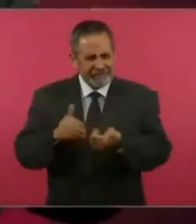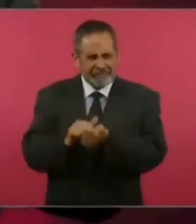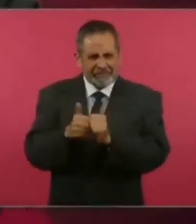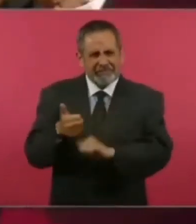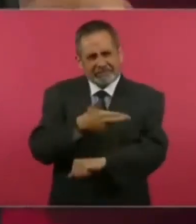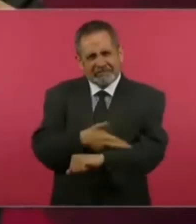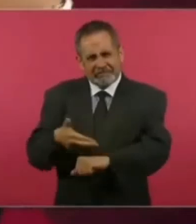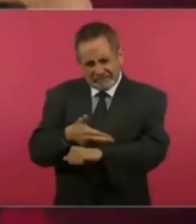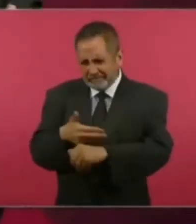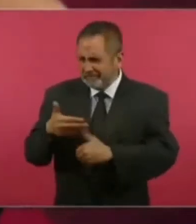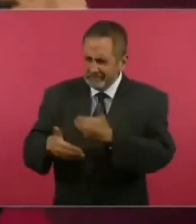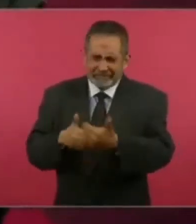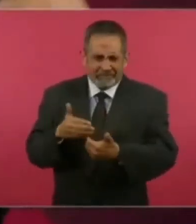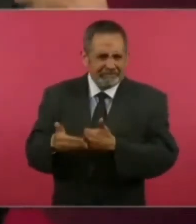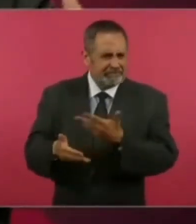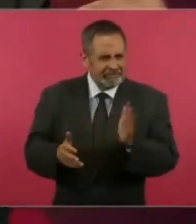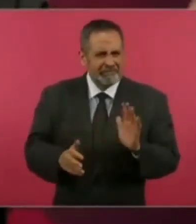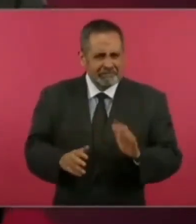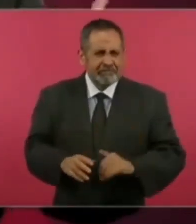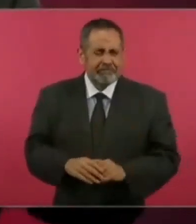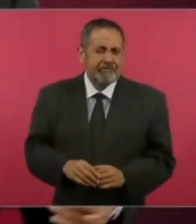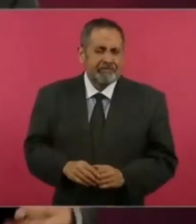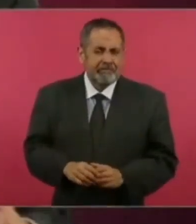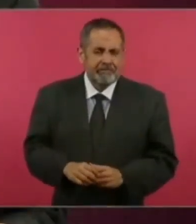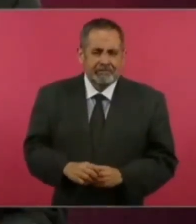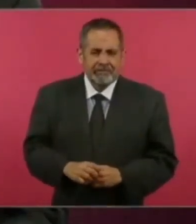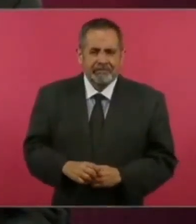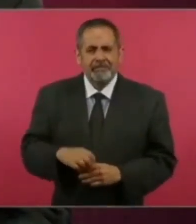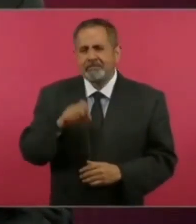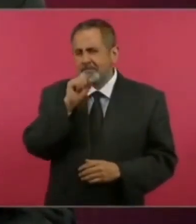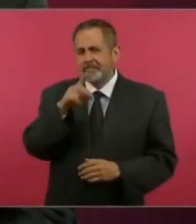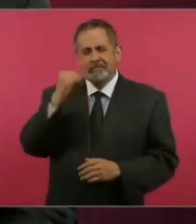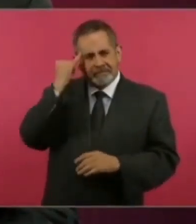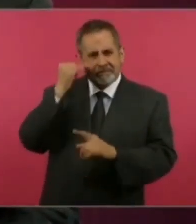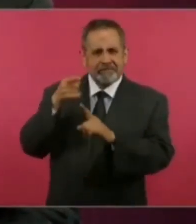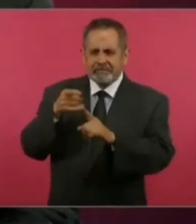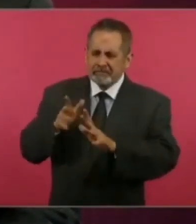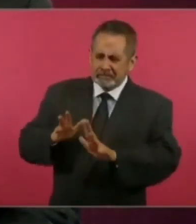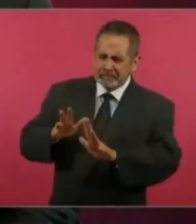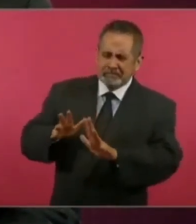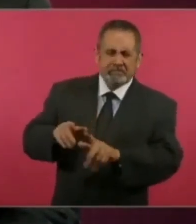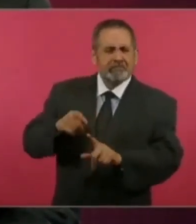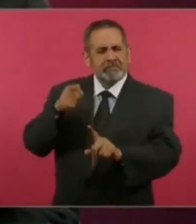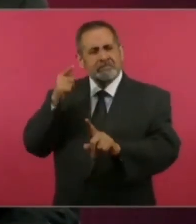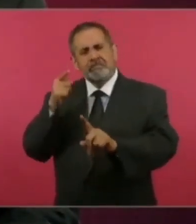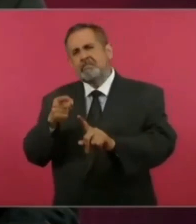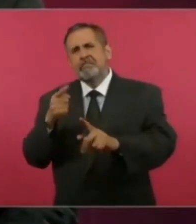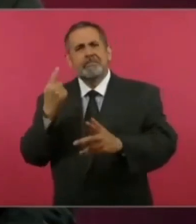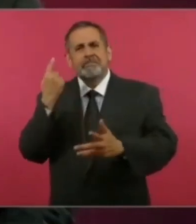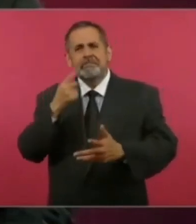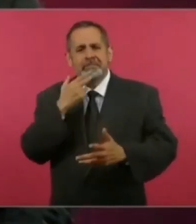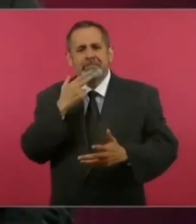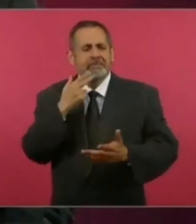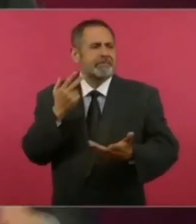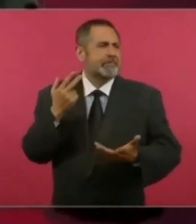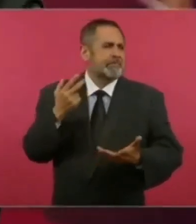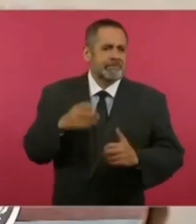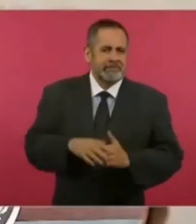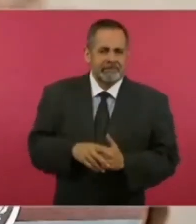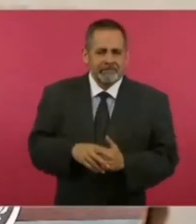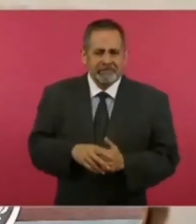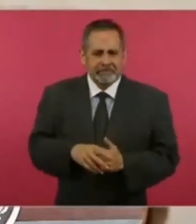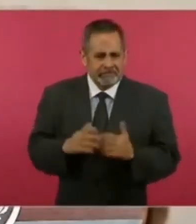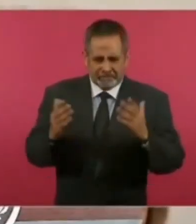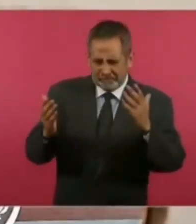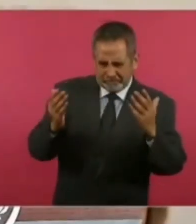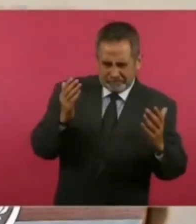y también es con el propósito de que se pueda